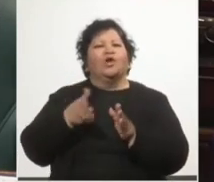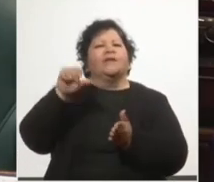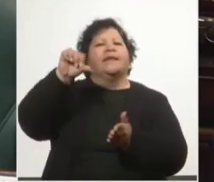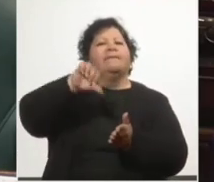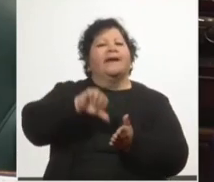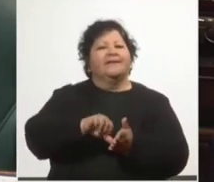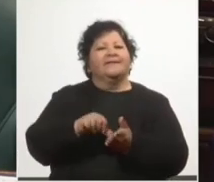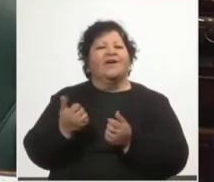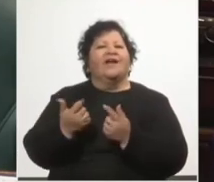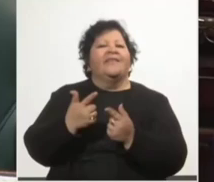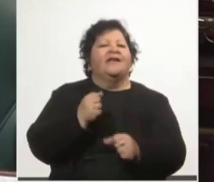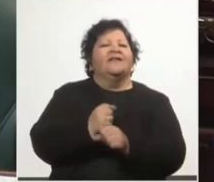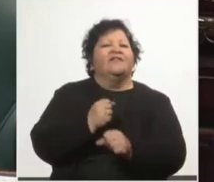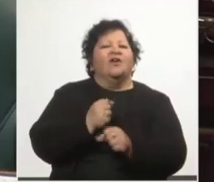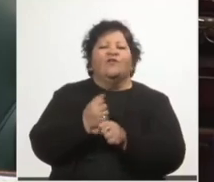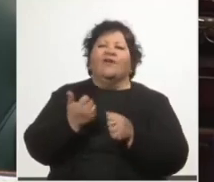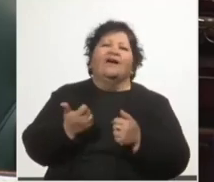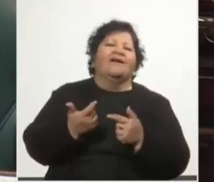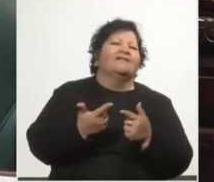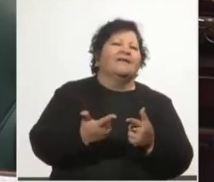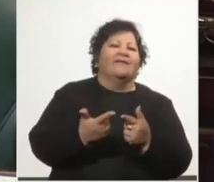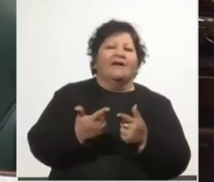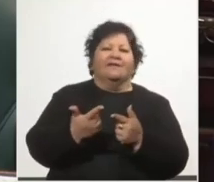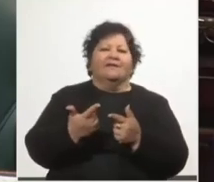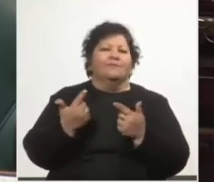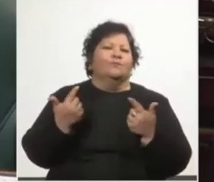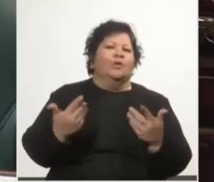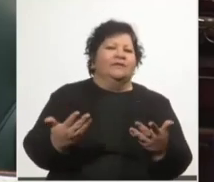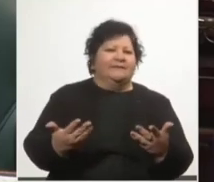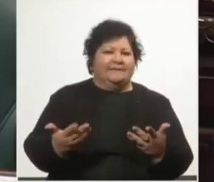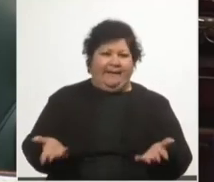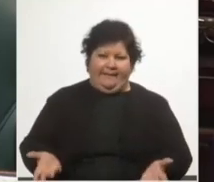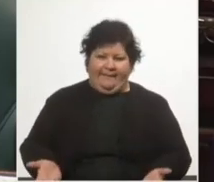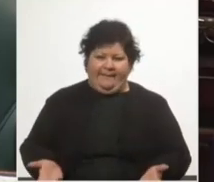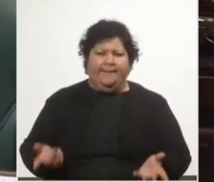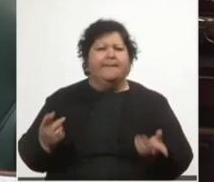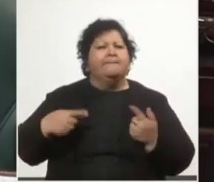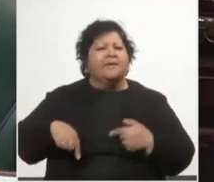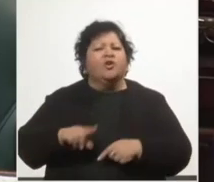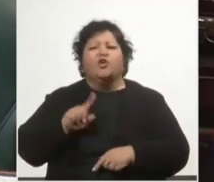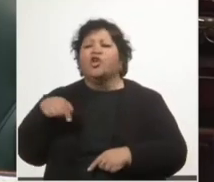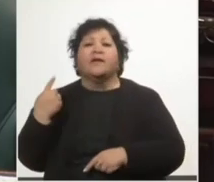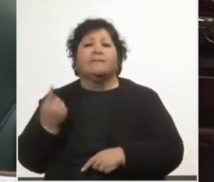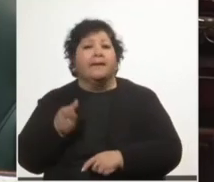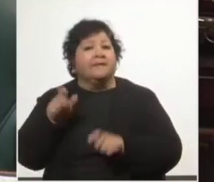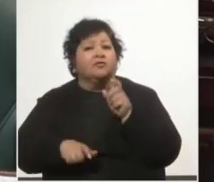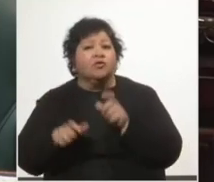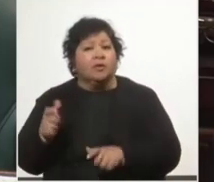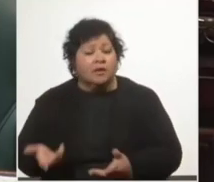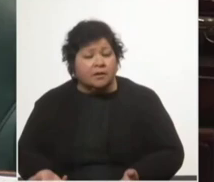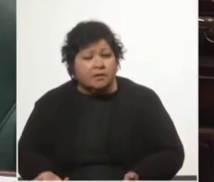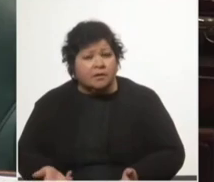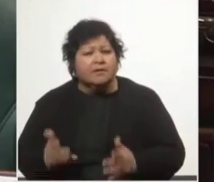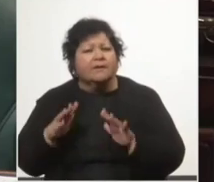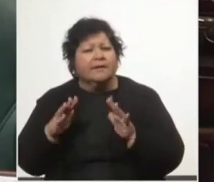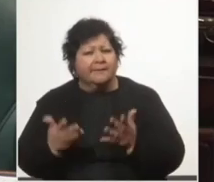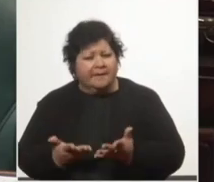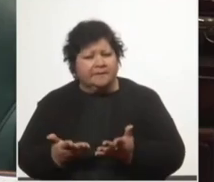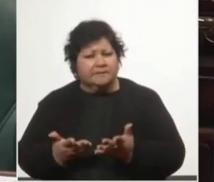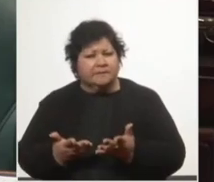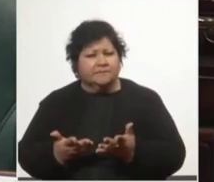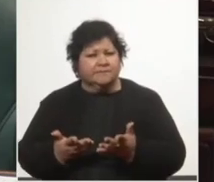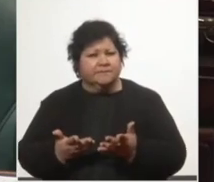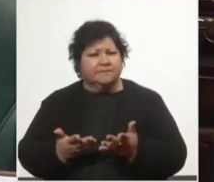el que cincha y carga con el grueso del esfuerzo es el pelotón. En estrecha relación con esto, queremos compartir